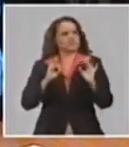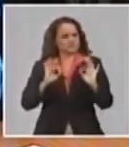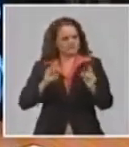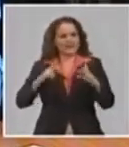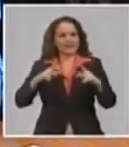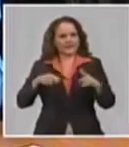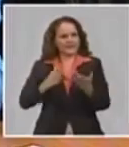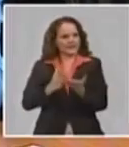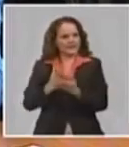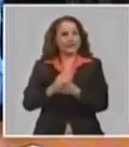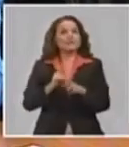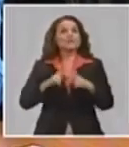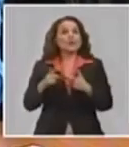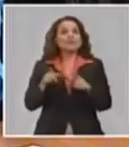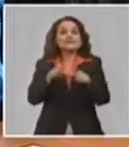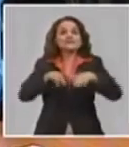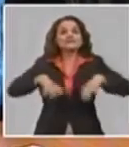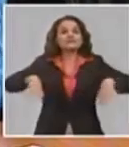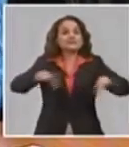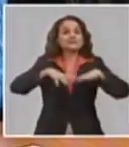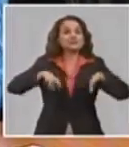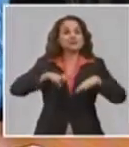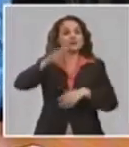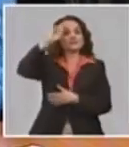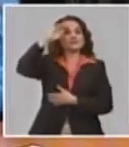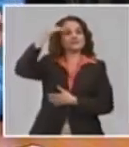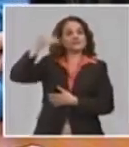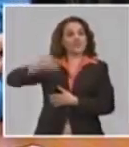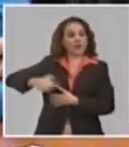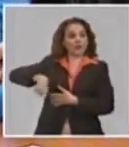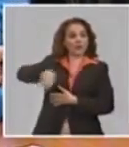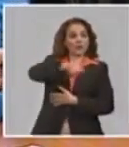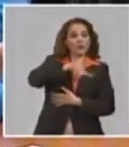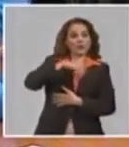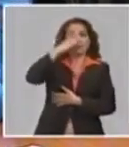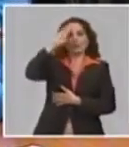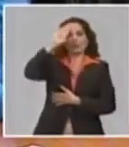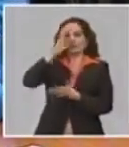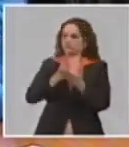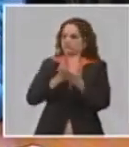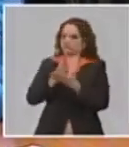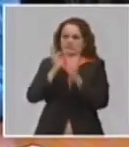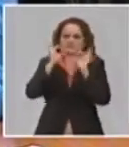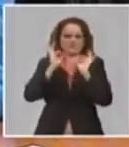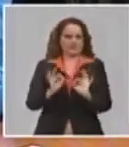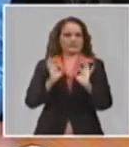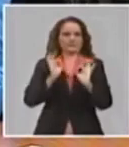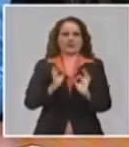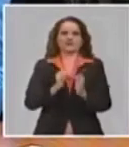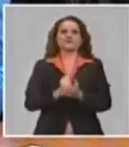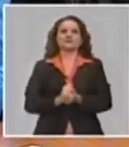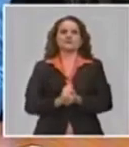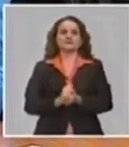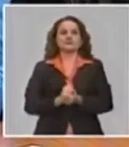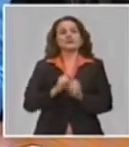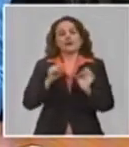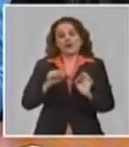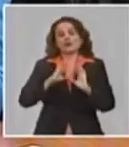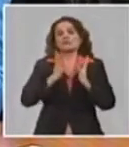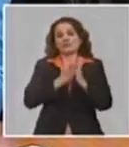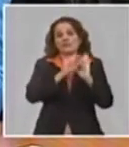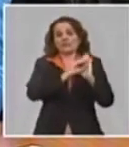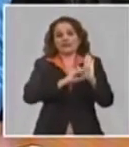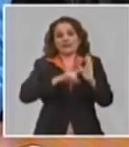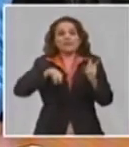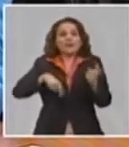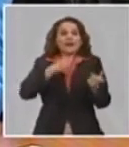Porque se mantiene la situación epidemiológica del país, que ha sido la causa por la cual se adoptaron este grupo de